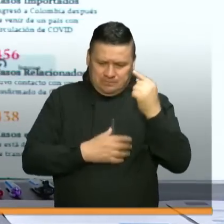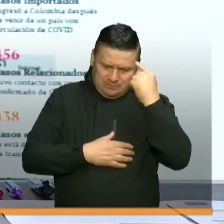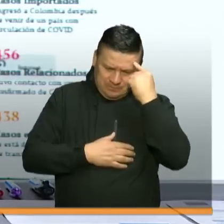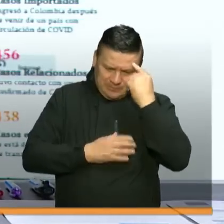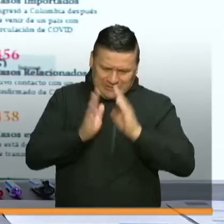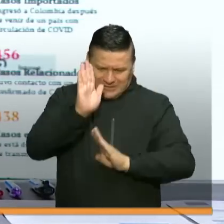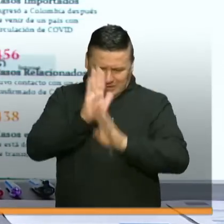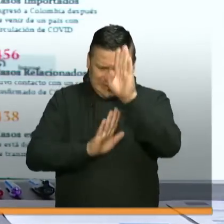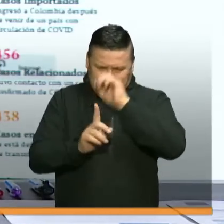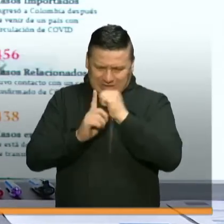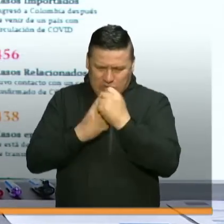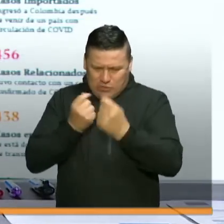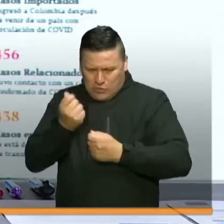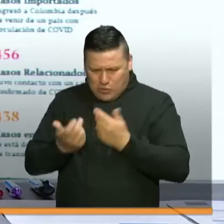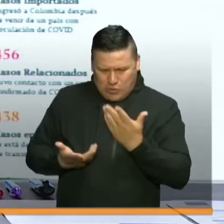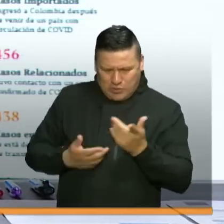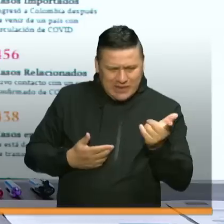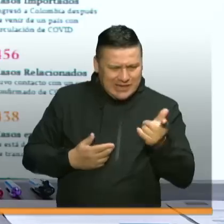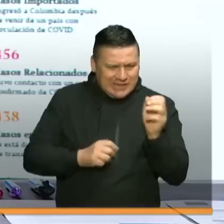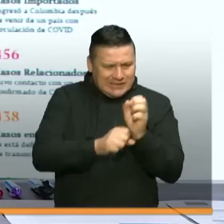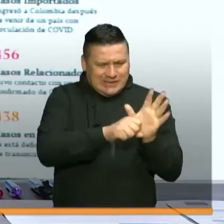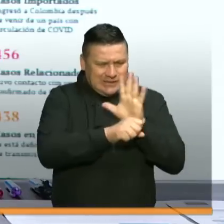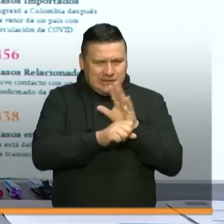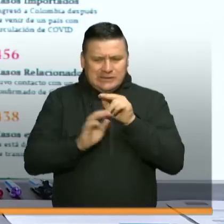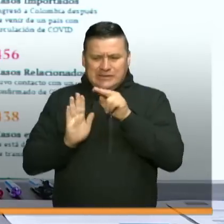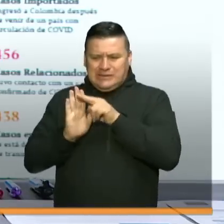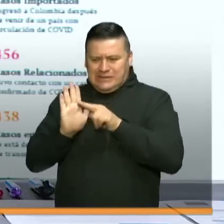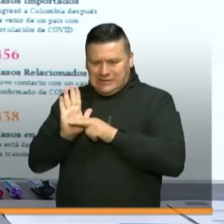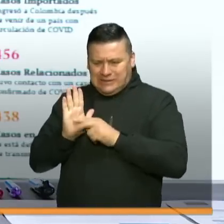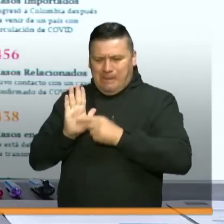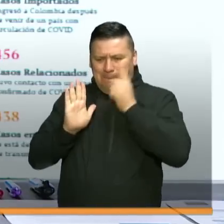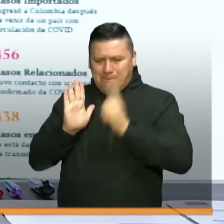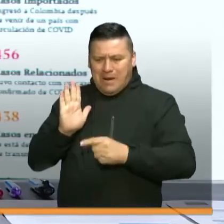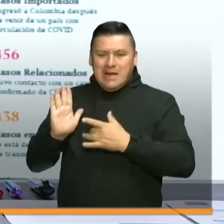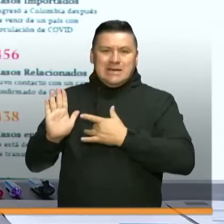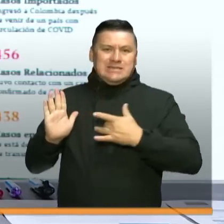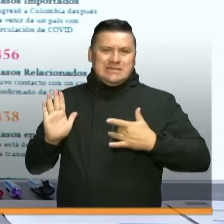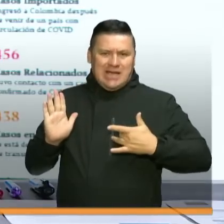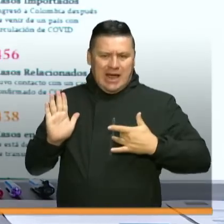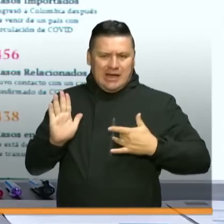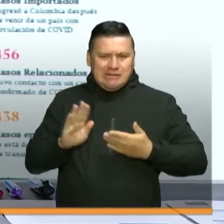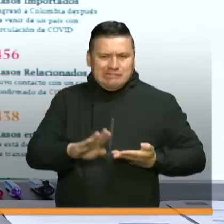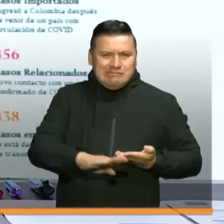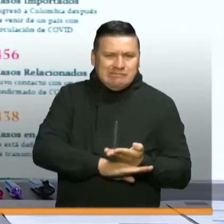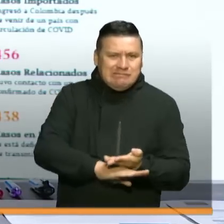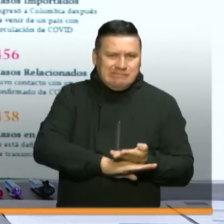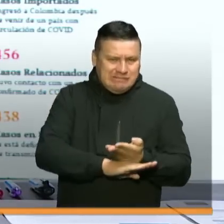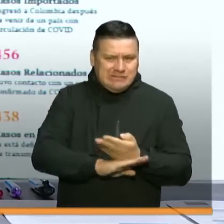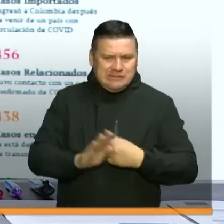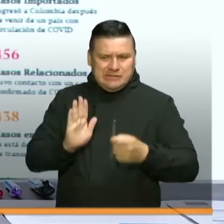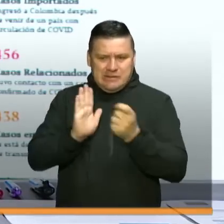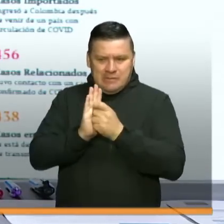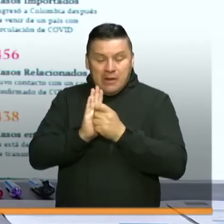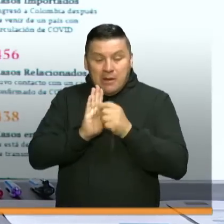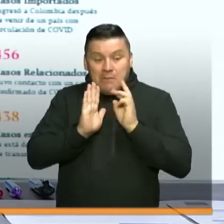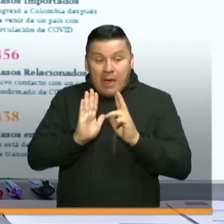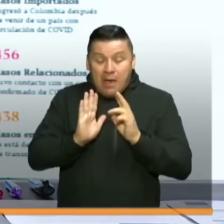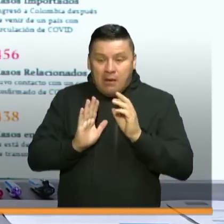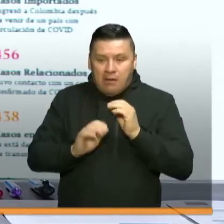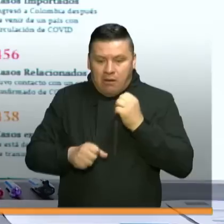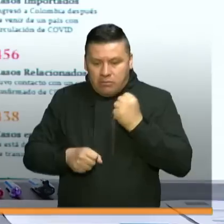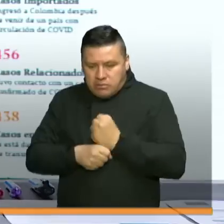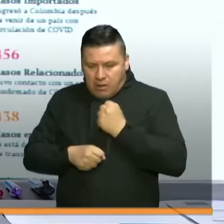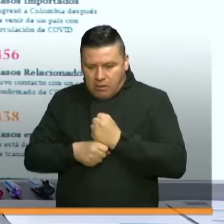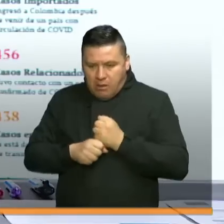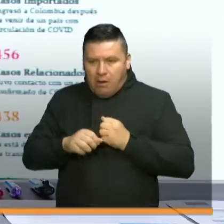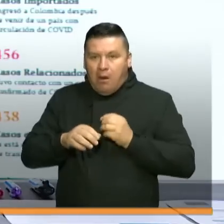su desarrollo social pueden ir con protocolos de salud y de bioseguridad retomando vida laboral